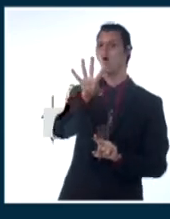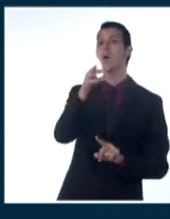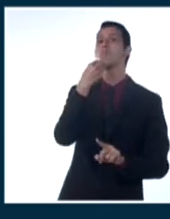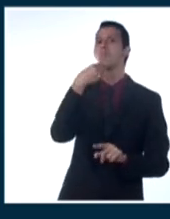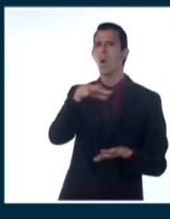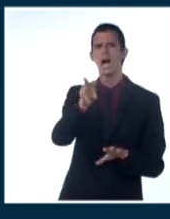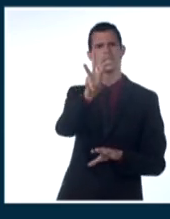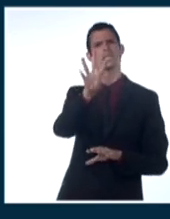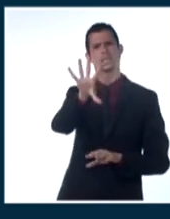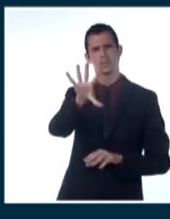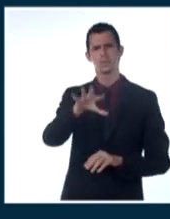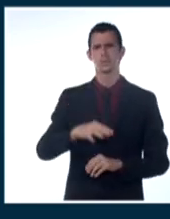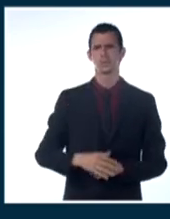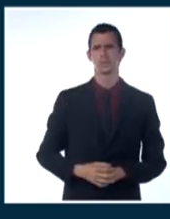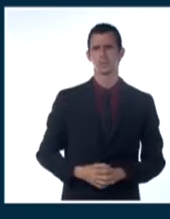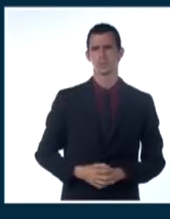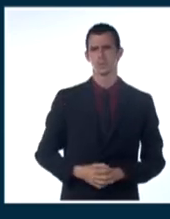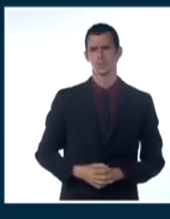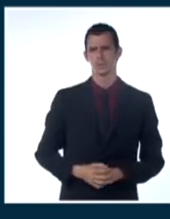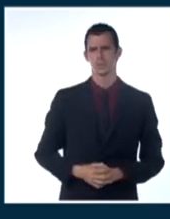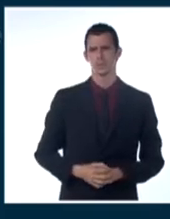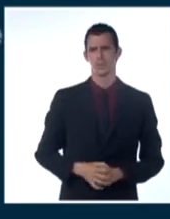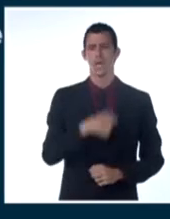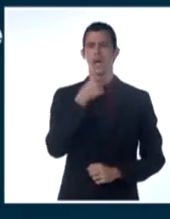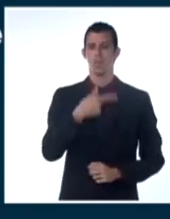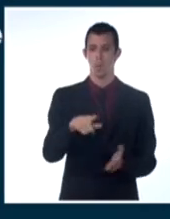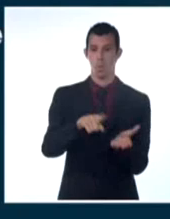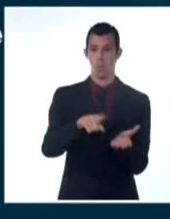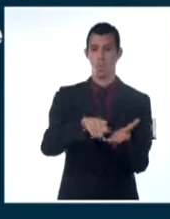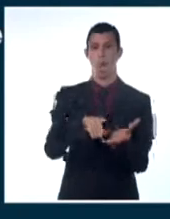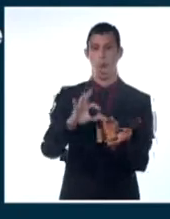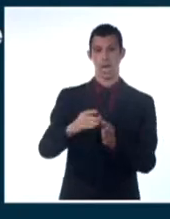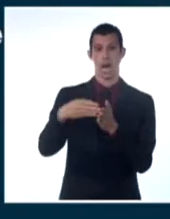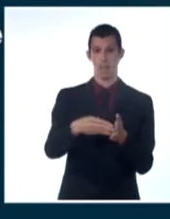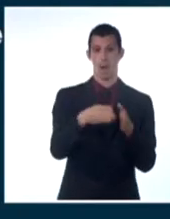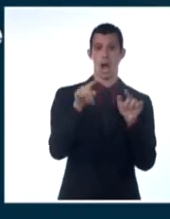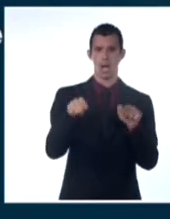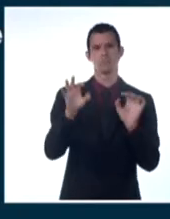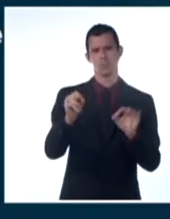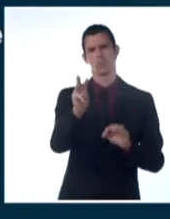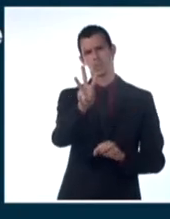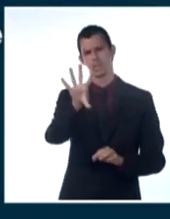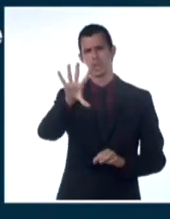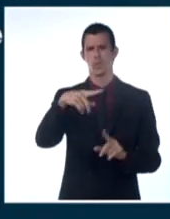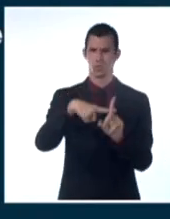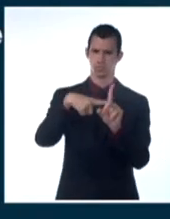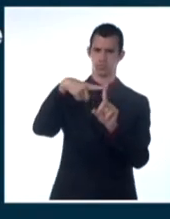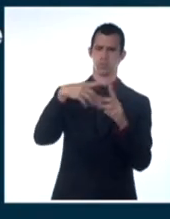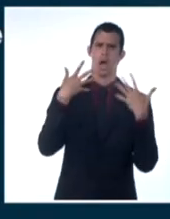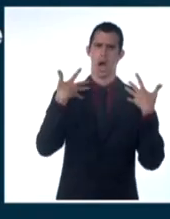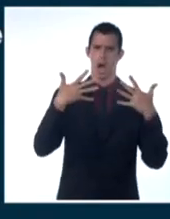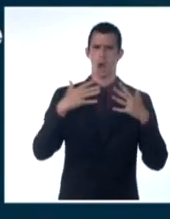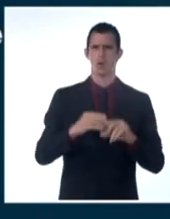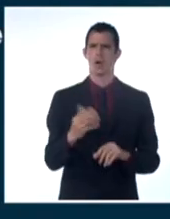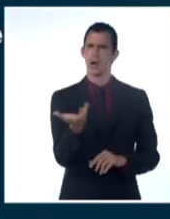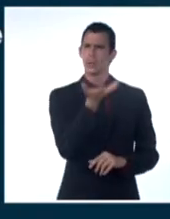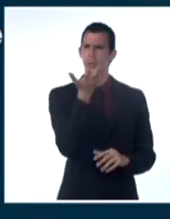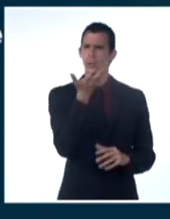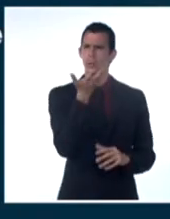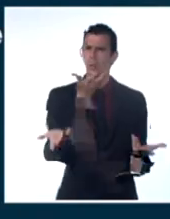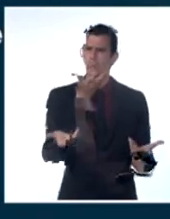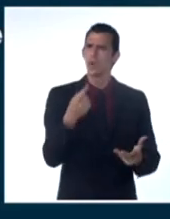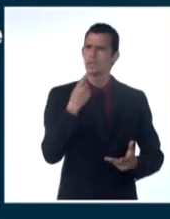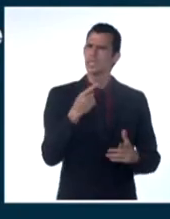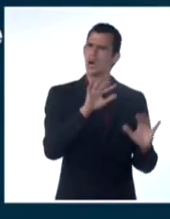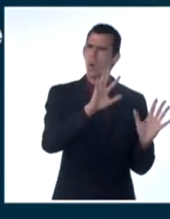35 grados Celsius en la provincia de Gran Mar. Los vientos van a ser variables y débiles durante la mañana, desde la tarde, sobrarán con rumbos entre el